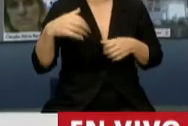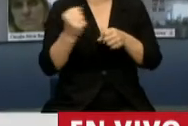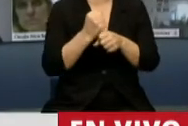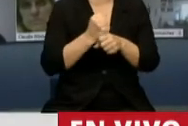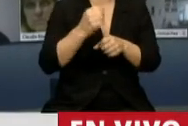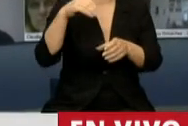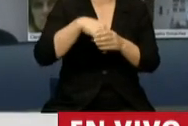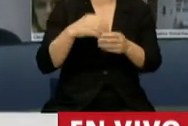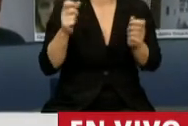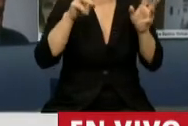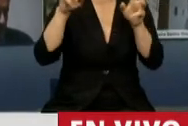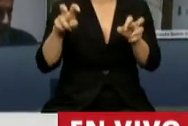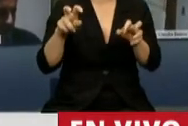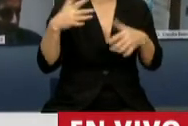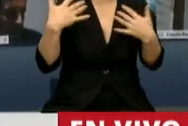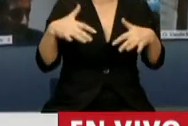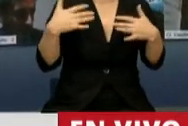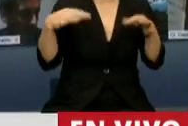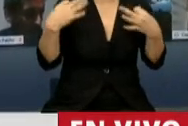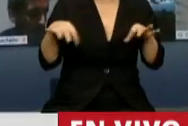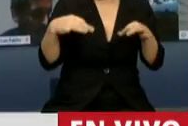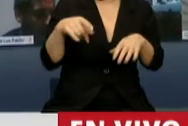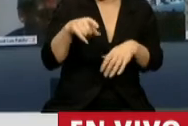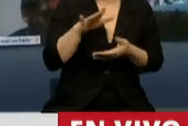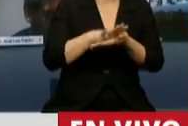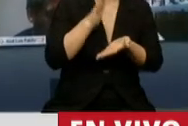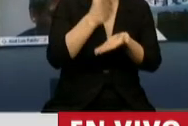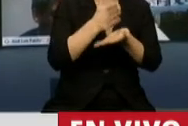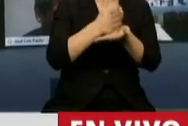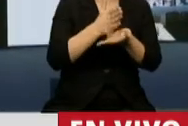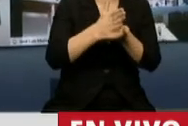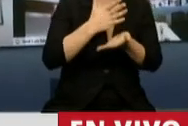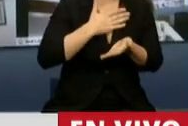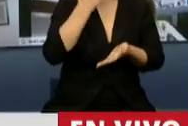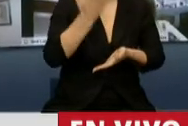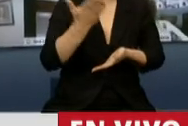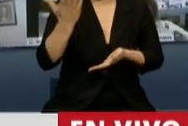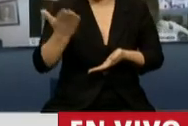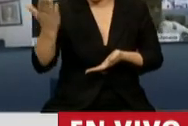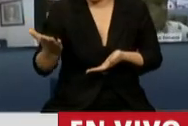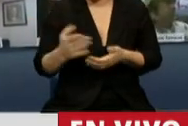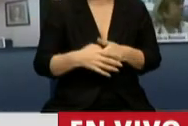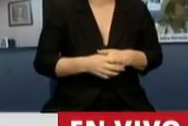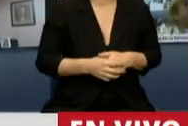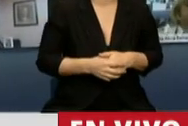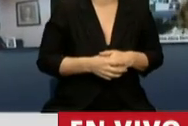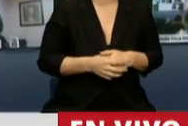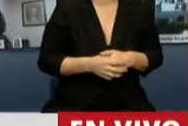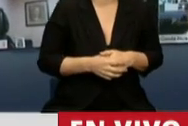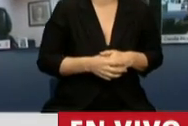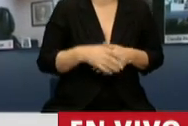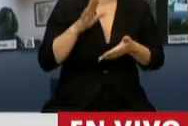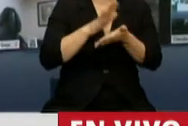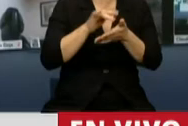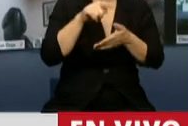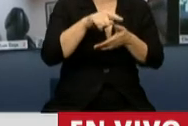recinto a un tema de tanta accesibilidad en materia de derechos humanos. Particularmente, los aspectos de